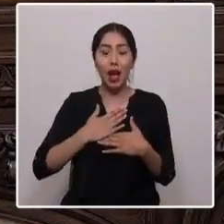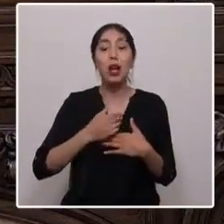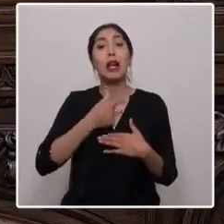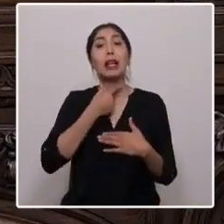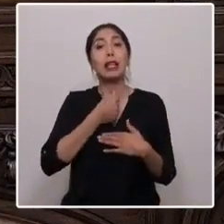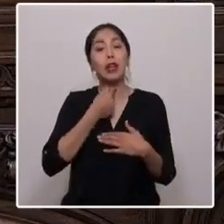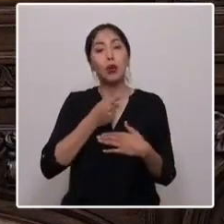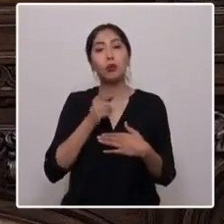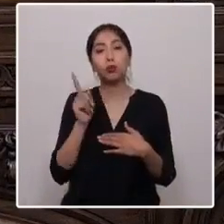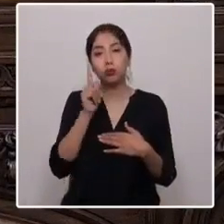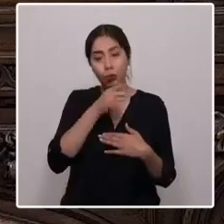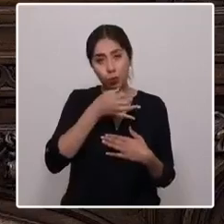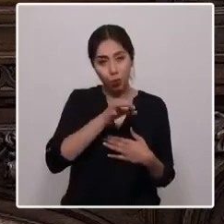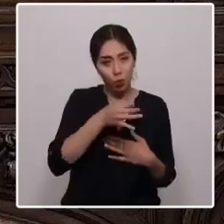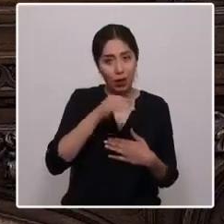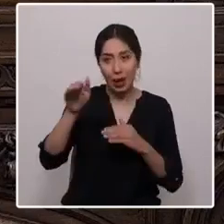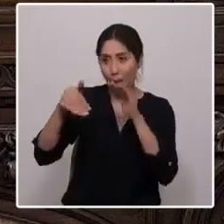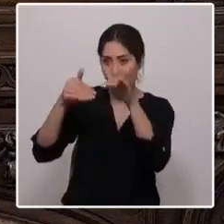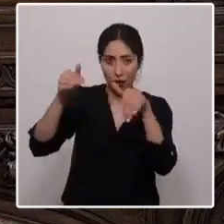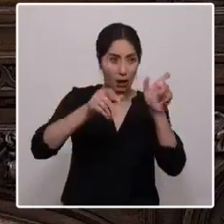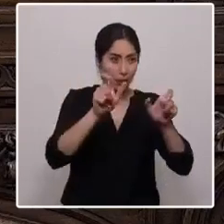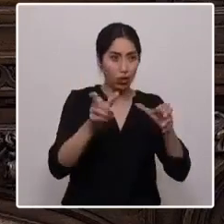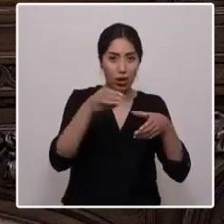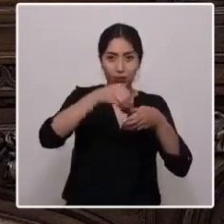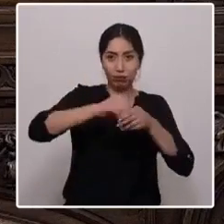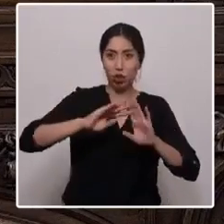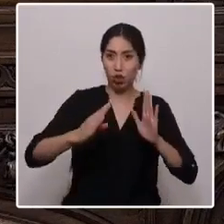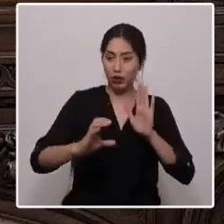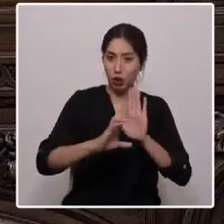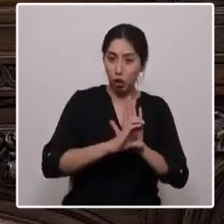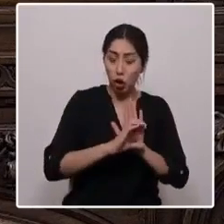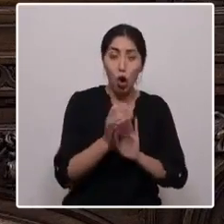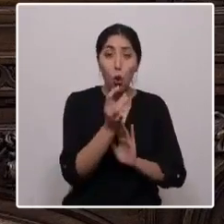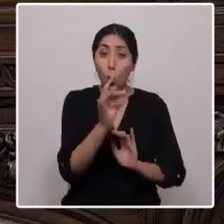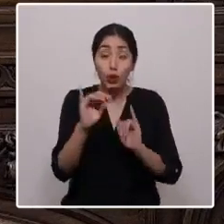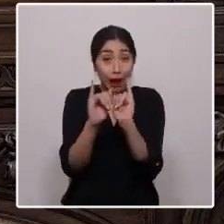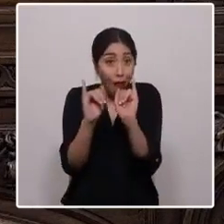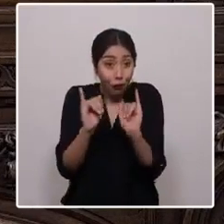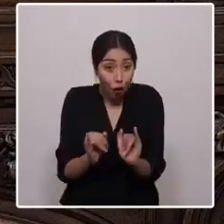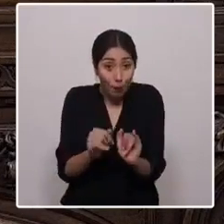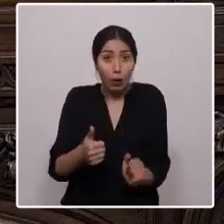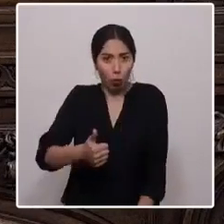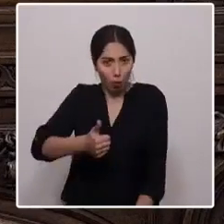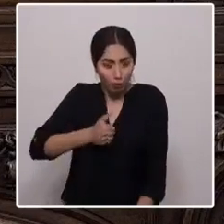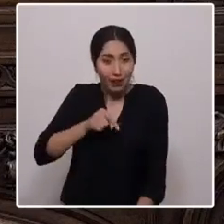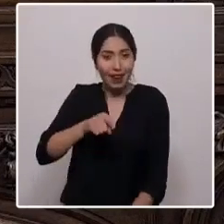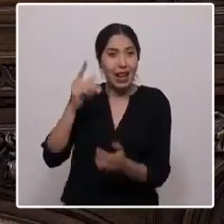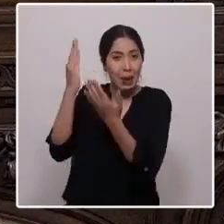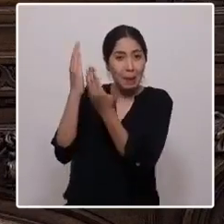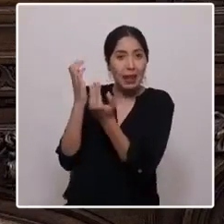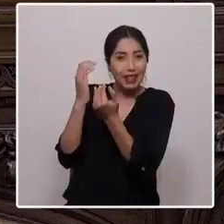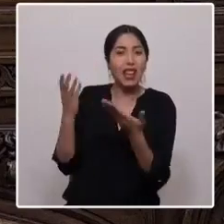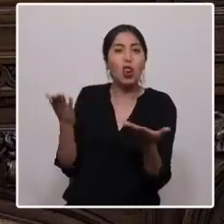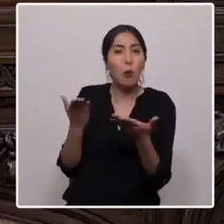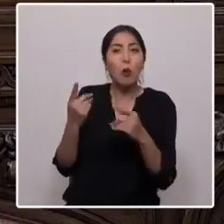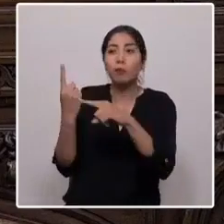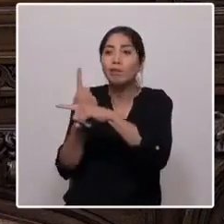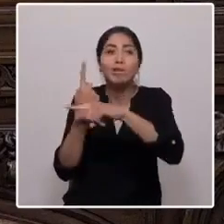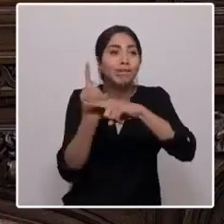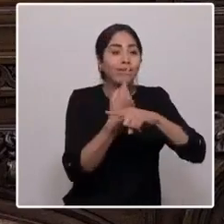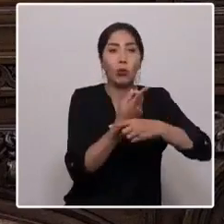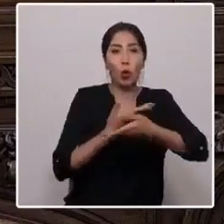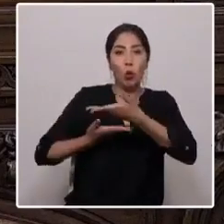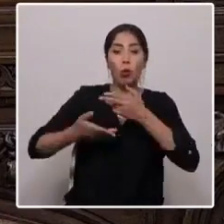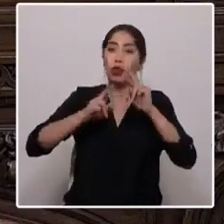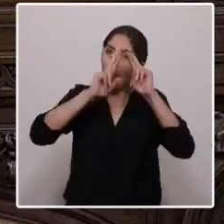a quienes integramos esta convención. La única forma de materializar estas esperanzas es dialogando con respeto, poniendo